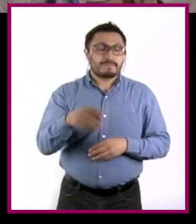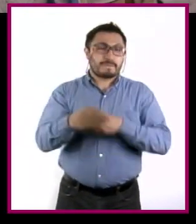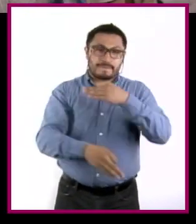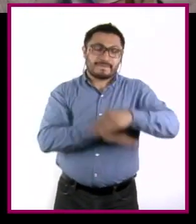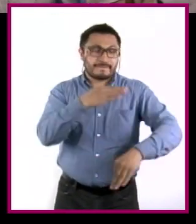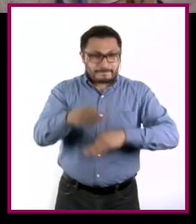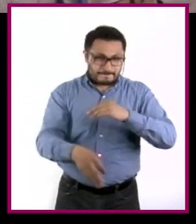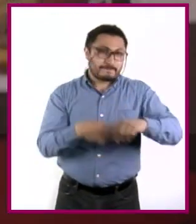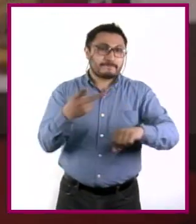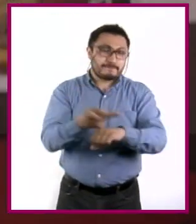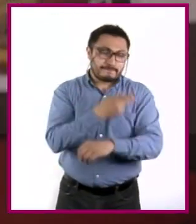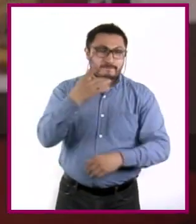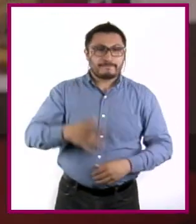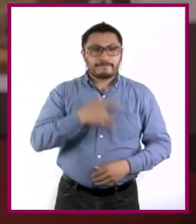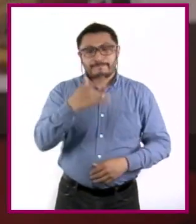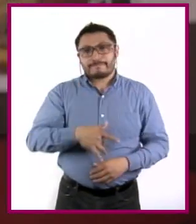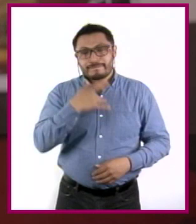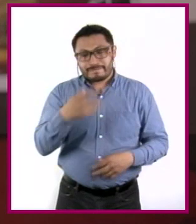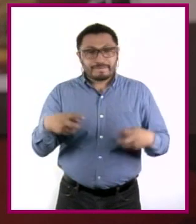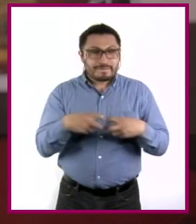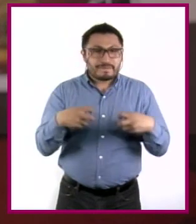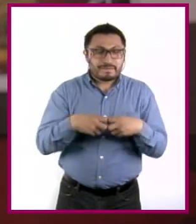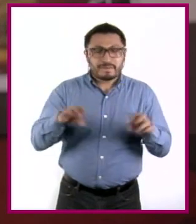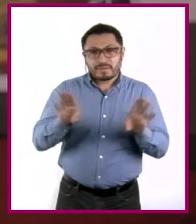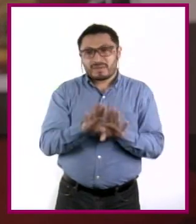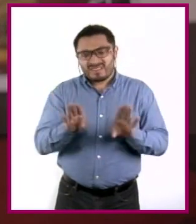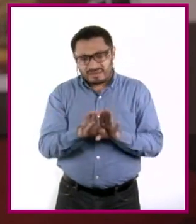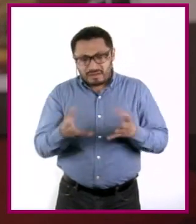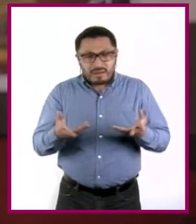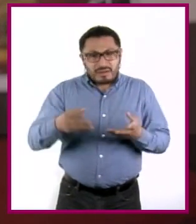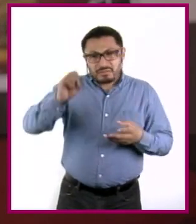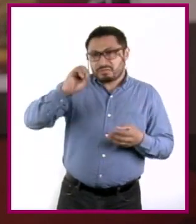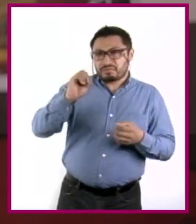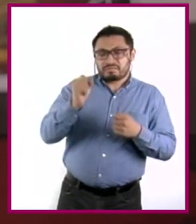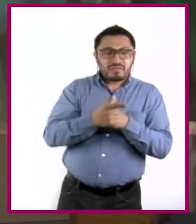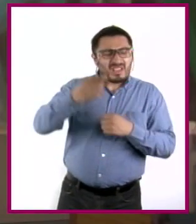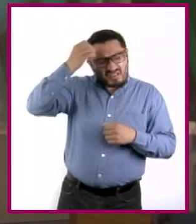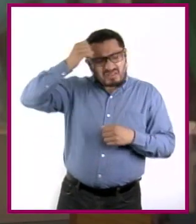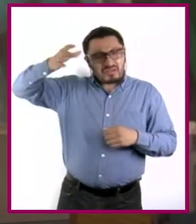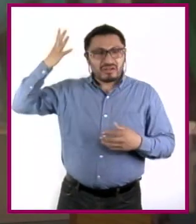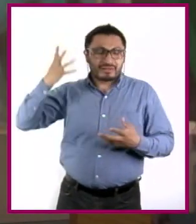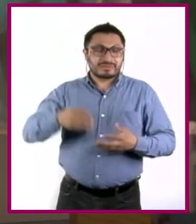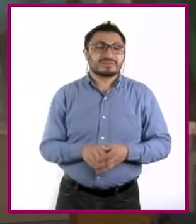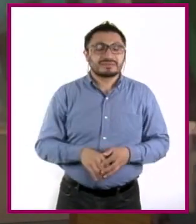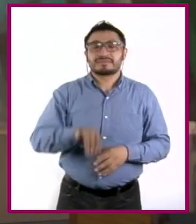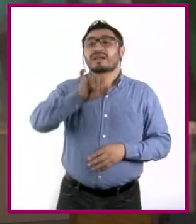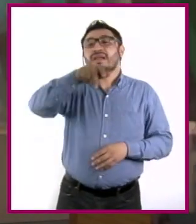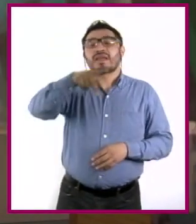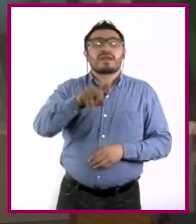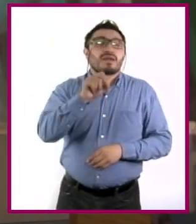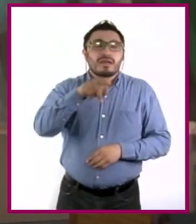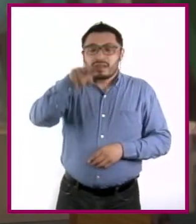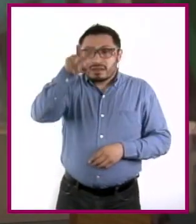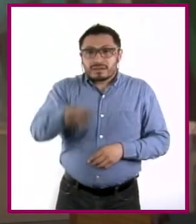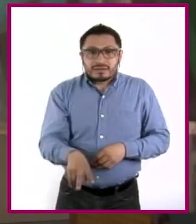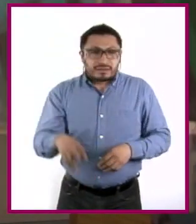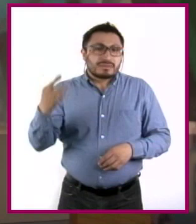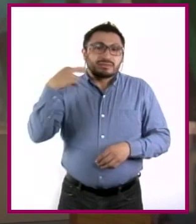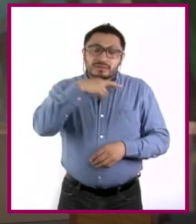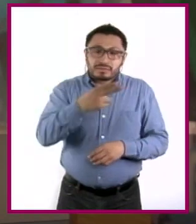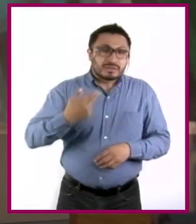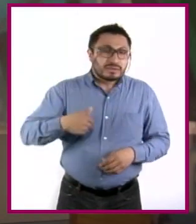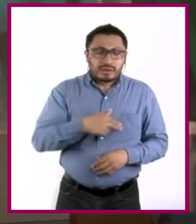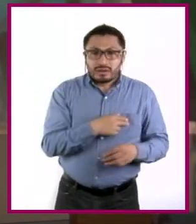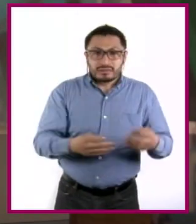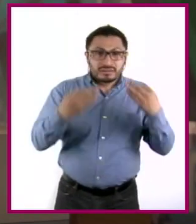que si nos sentimos ansiosos nos damos algún gusto para olvidarnos de eso que nos inquieta. Así es, pero también es verdad que pronto nos damos